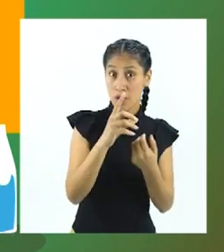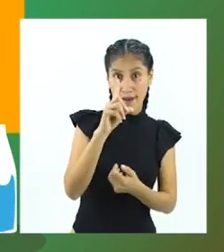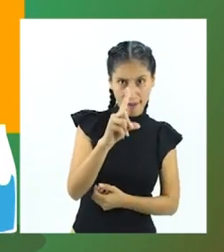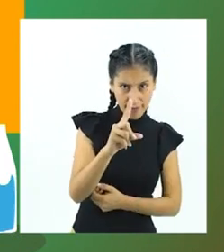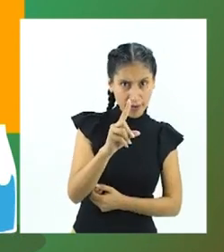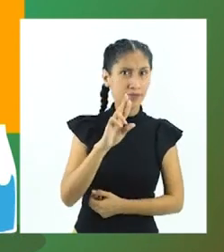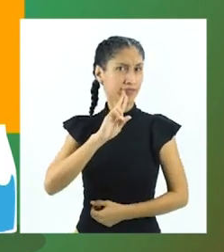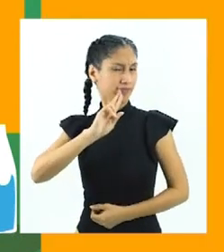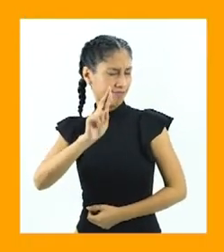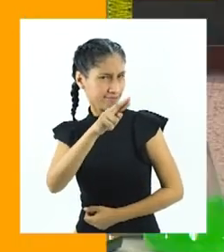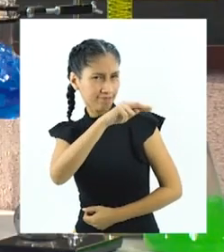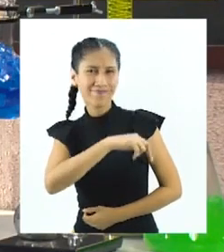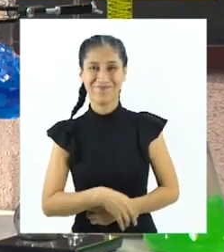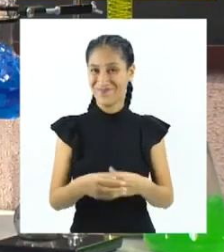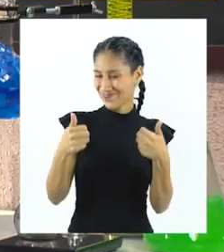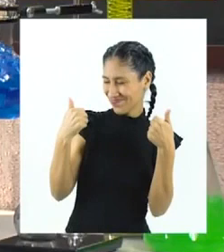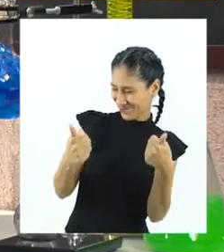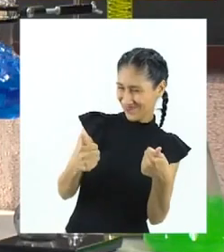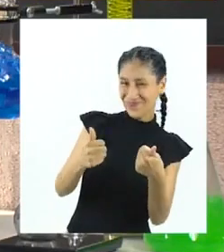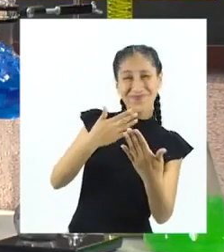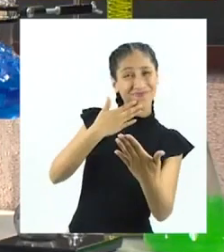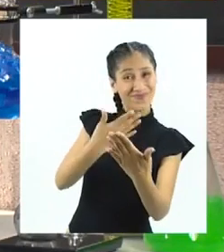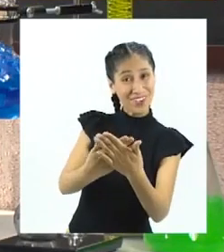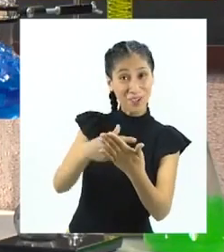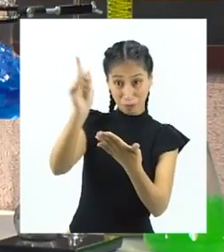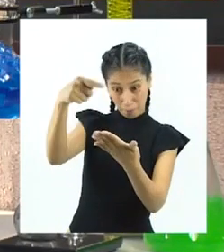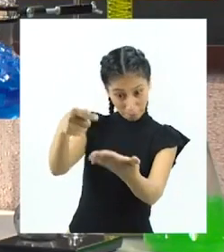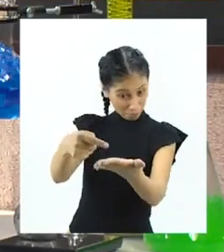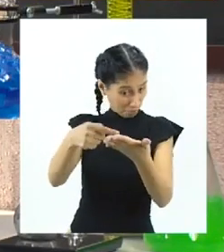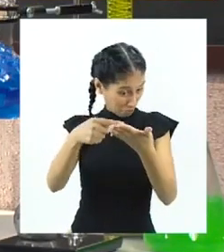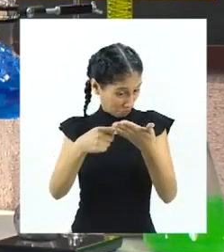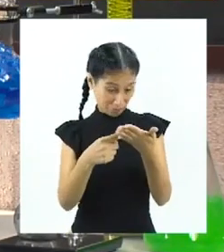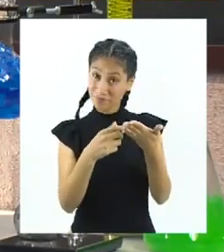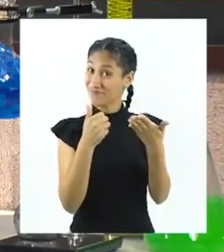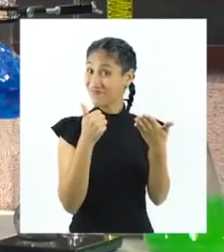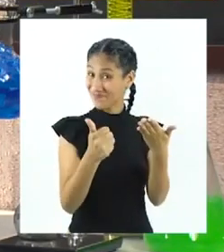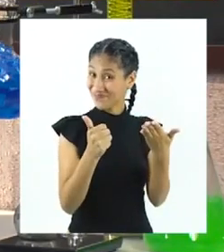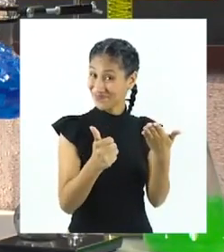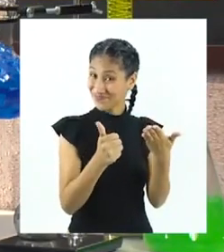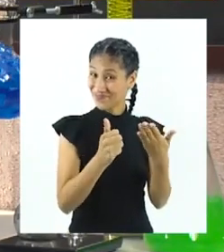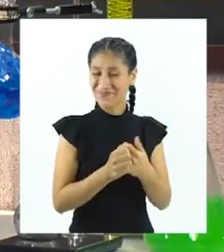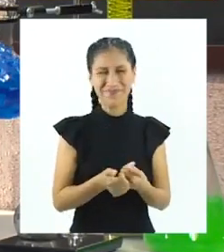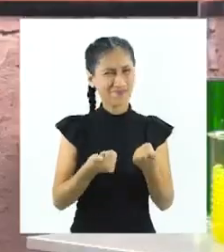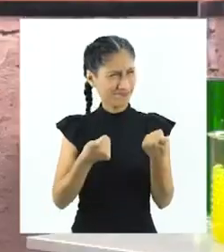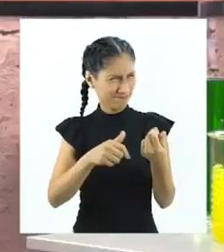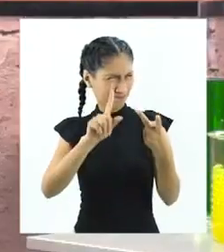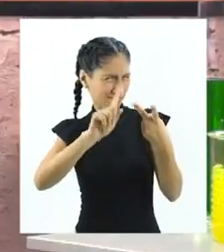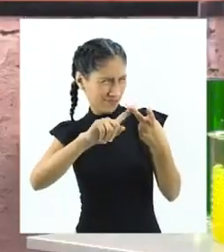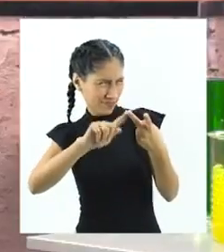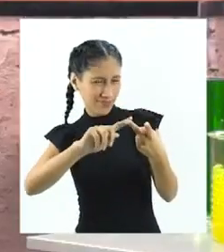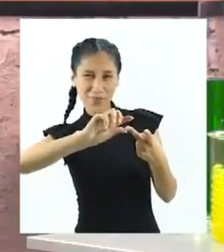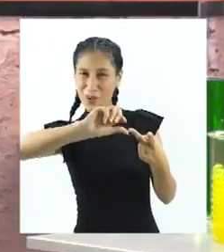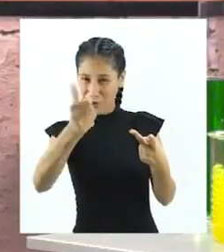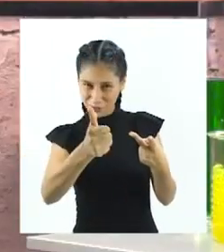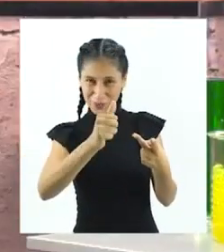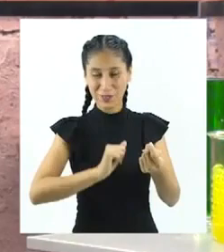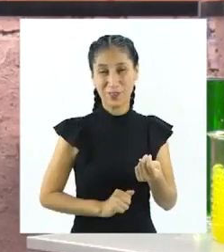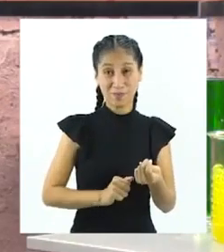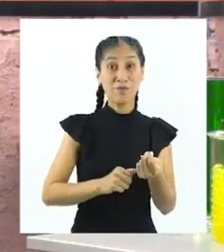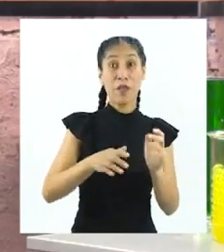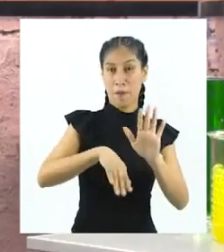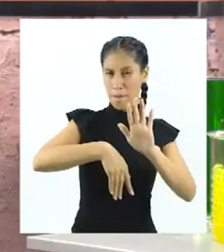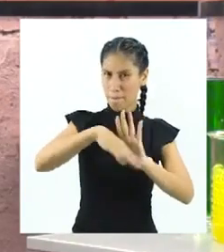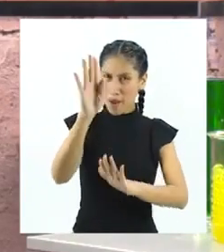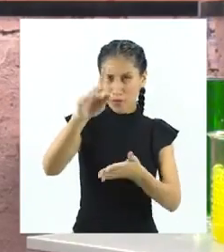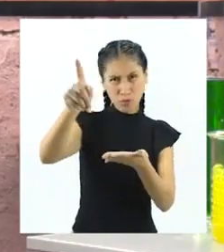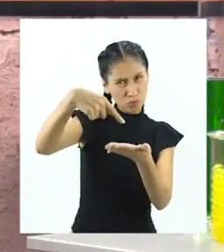es la respuesta. ¡Estupendo! Gracias por participar y enviarnos esa situación. Tenemos otra situación